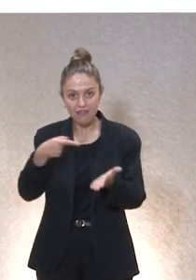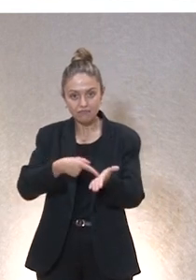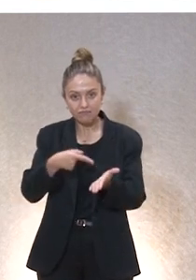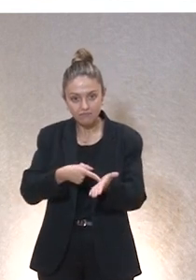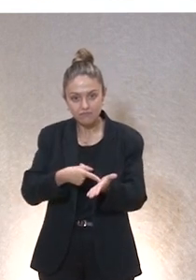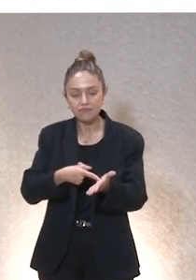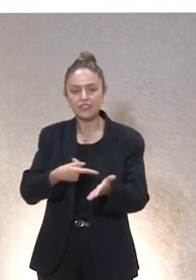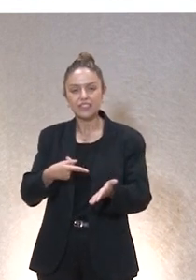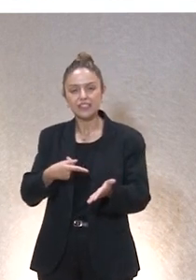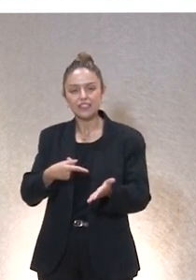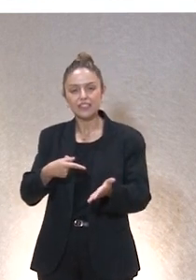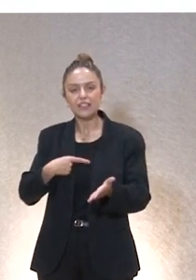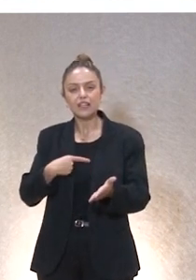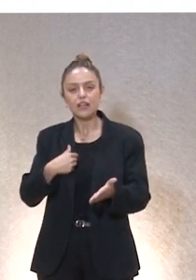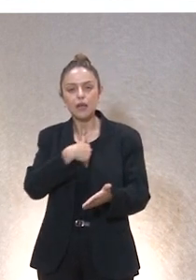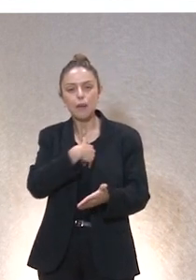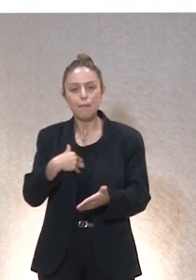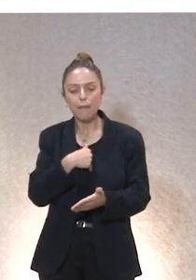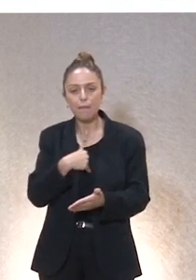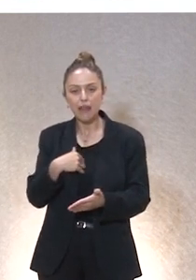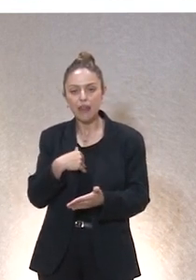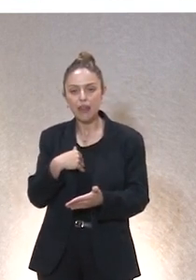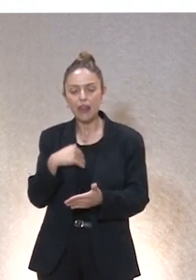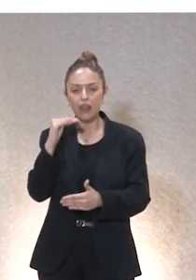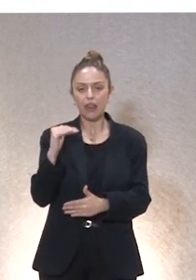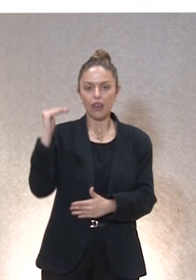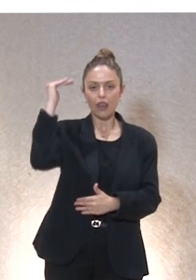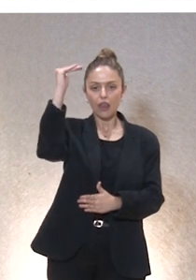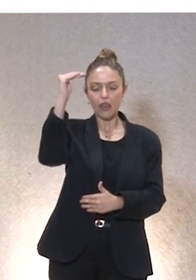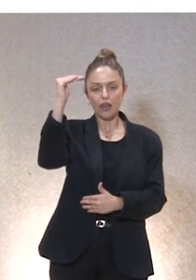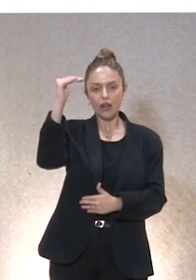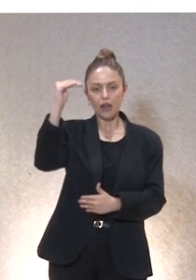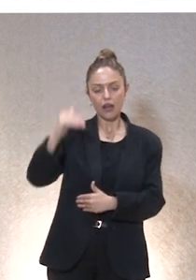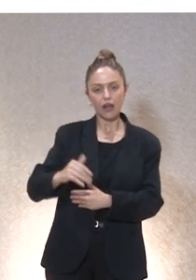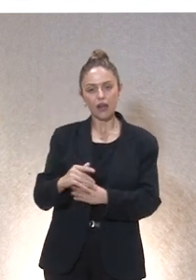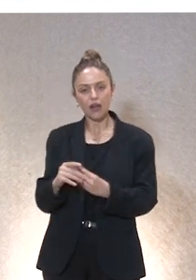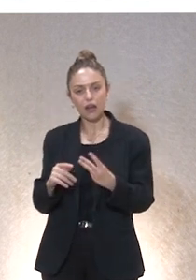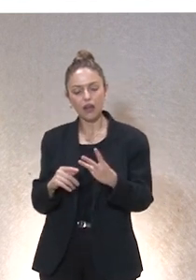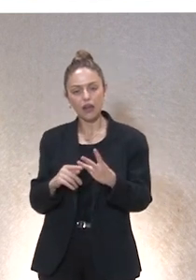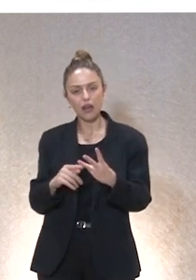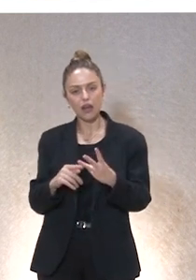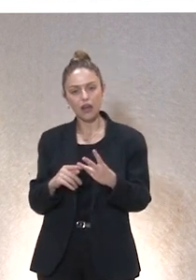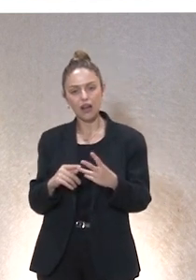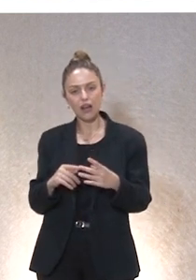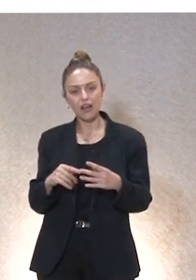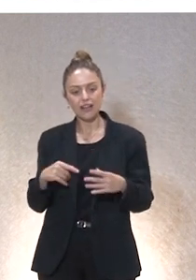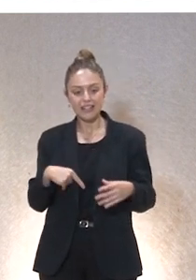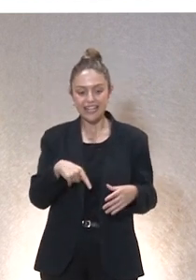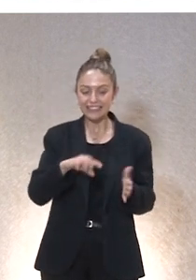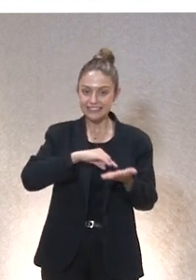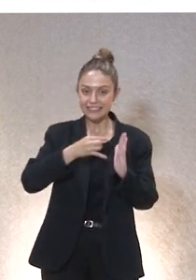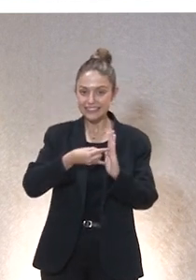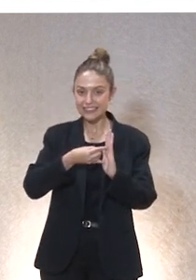determinada identidad, se reivindica el papel de la alteridad, el otro pasa a formar parte de lo que podríamos llamar el sistema